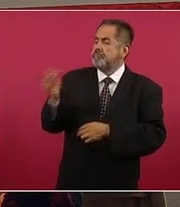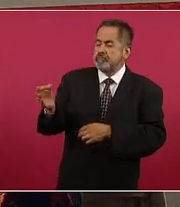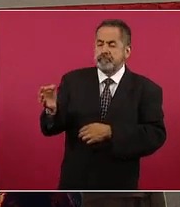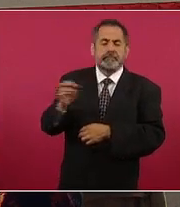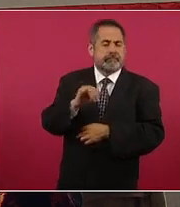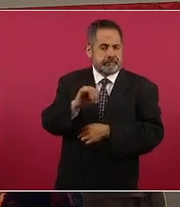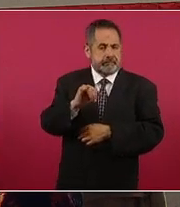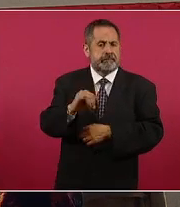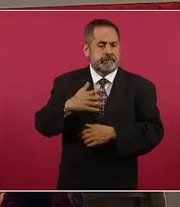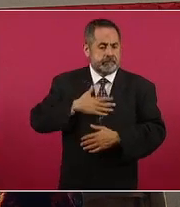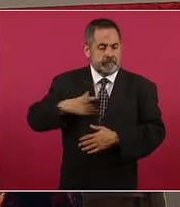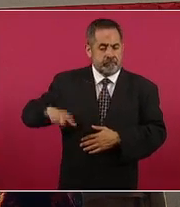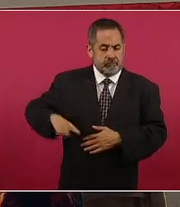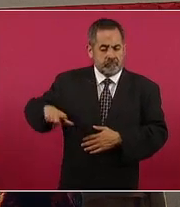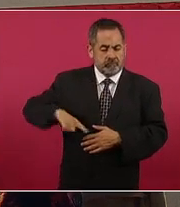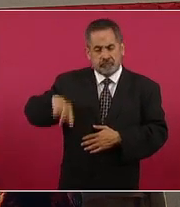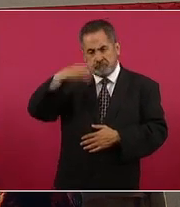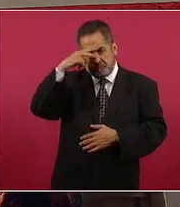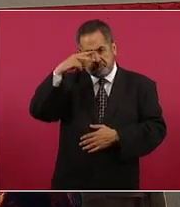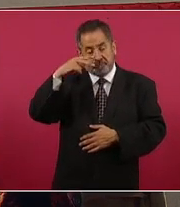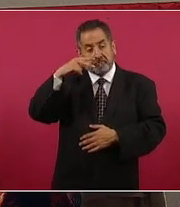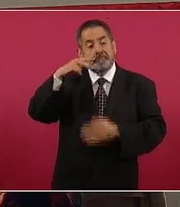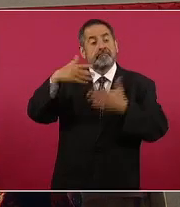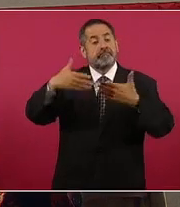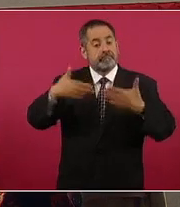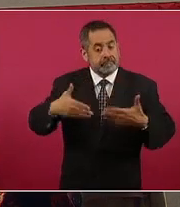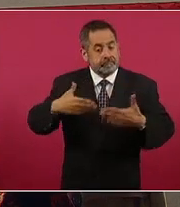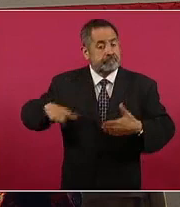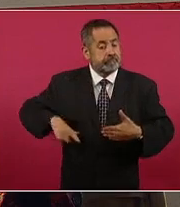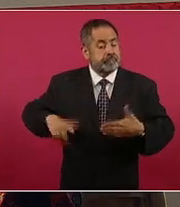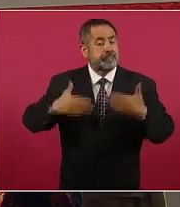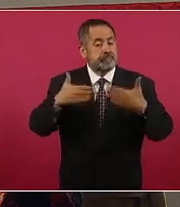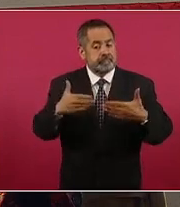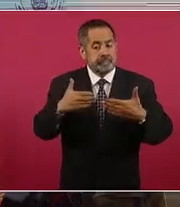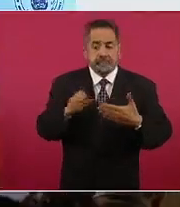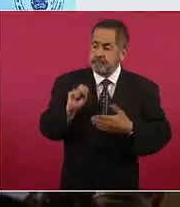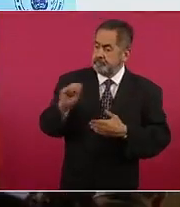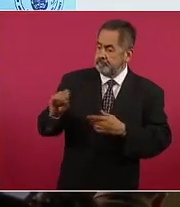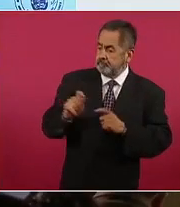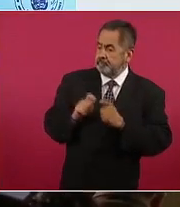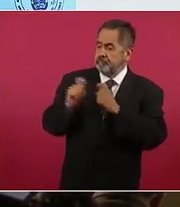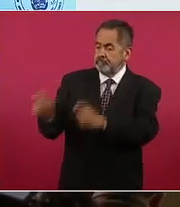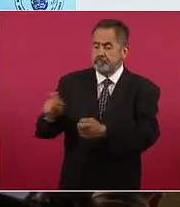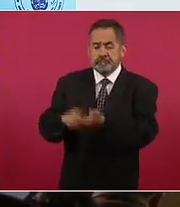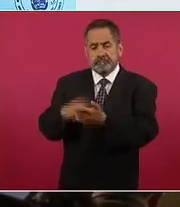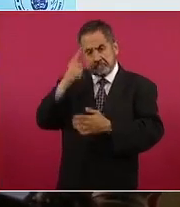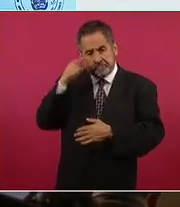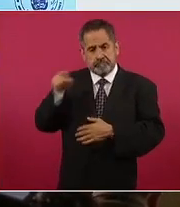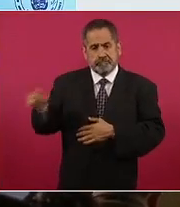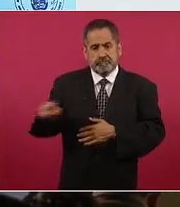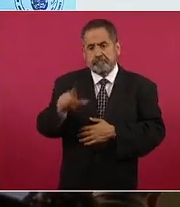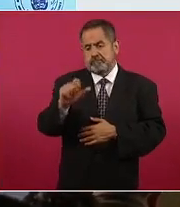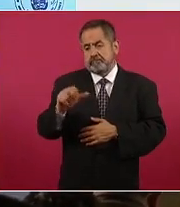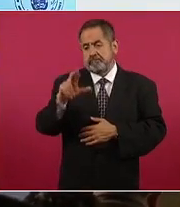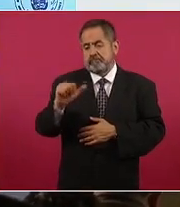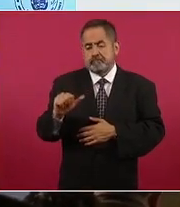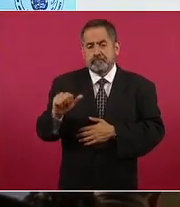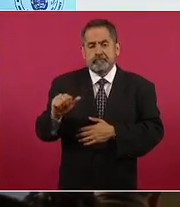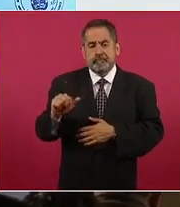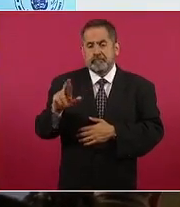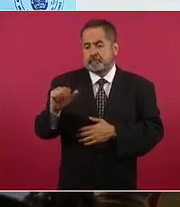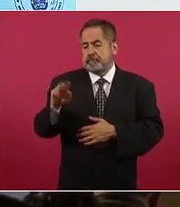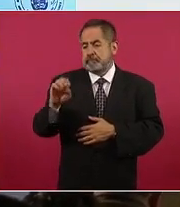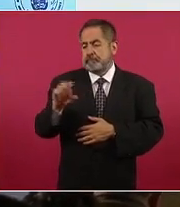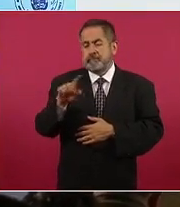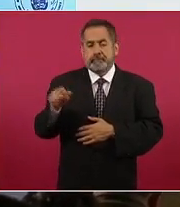que el Gobierno Nacional ha tenido a bien otorgan el beneplácito de estilo a favor de la Honorable Señora Laura María de Jesús Rodríguez Ramírez,